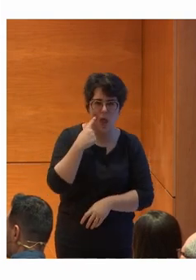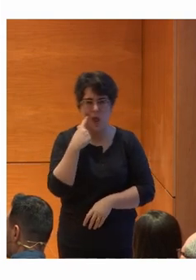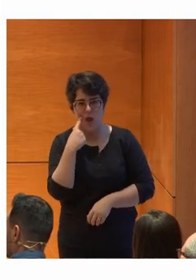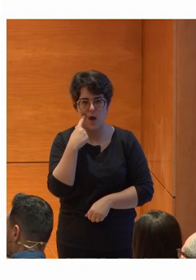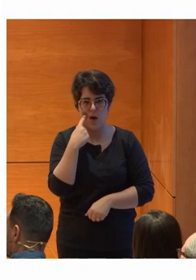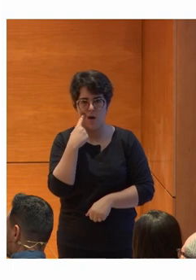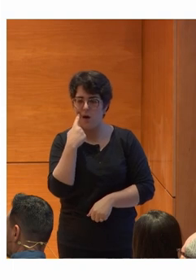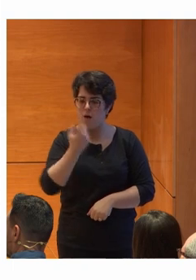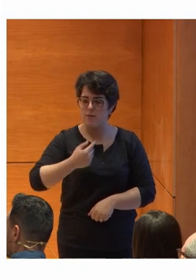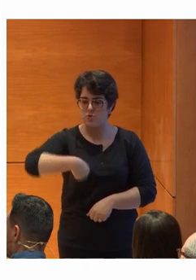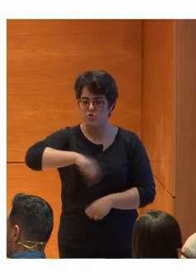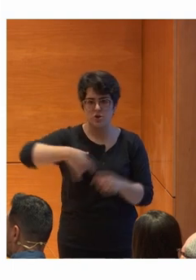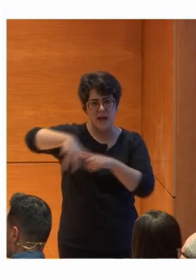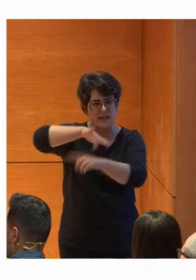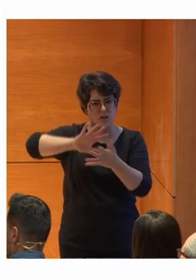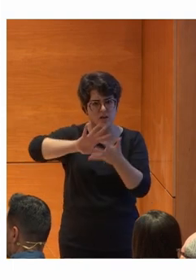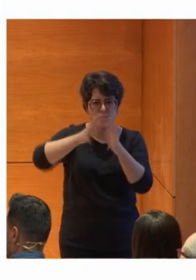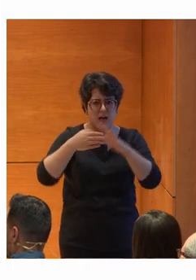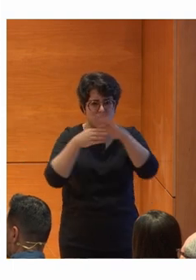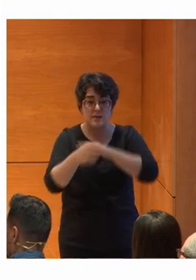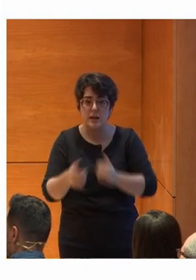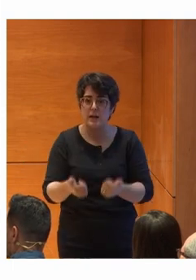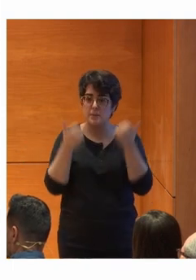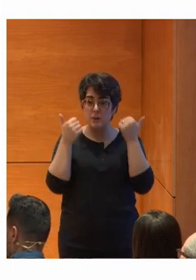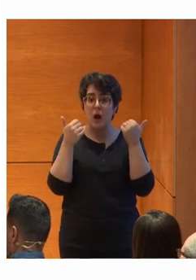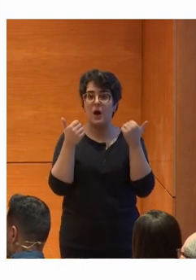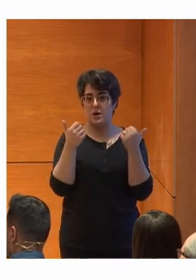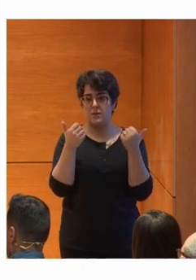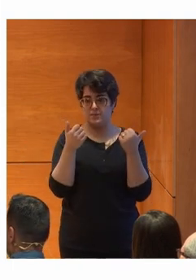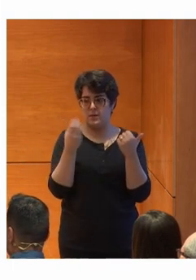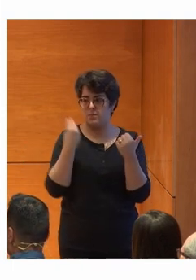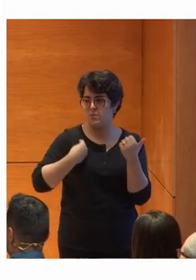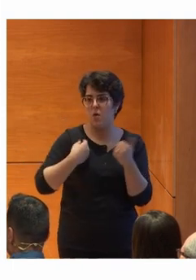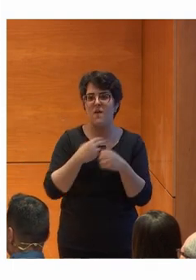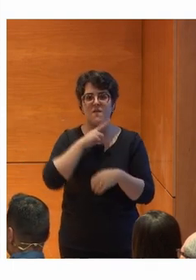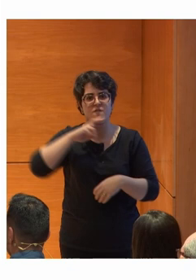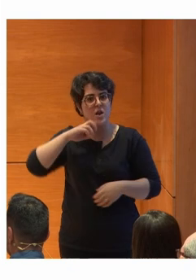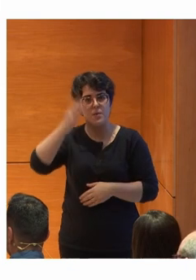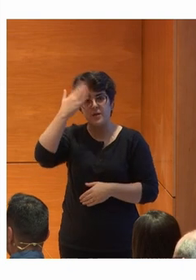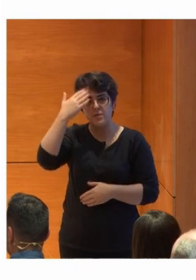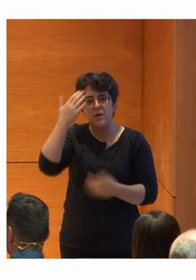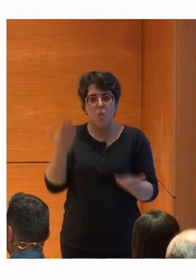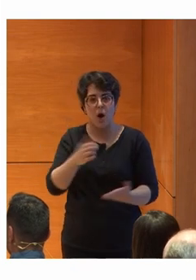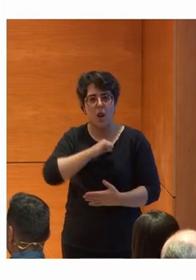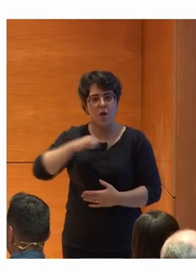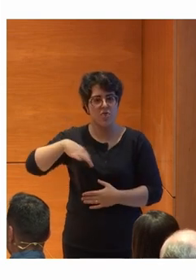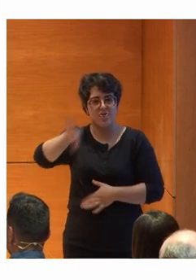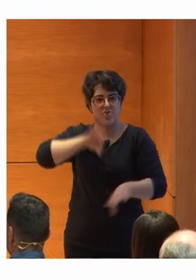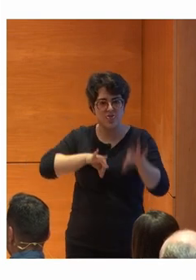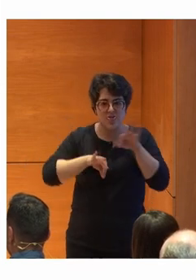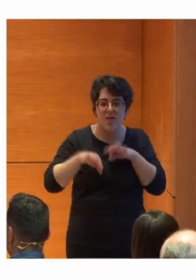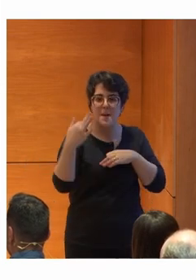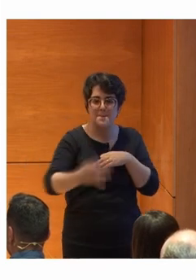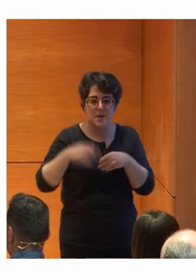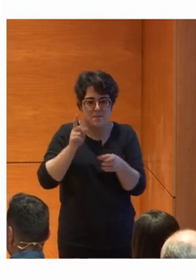convertir un entorno más accesible Donde los principales valores sean la autodeterminación Y la participación